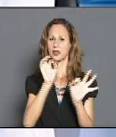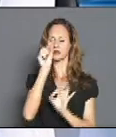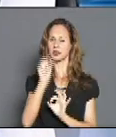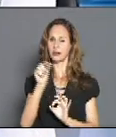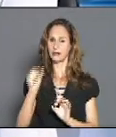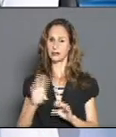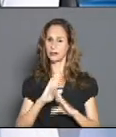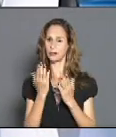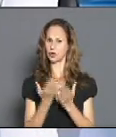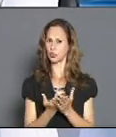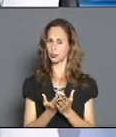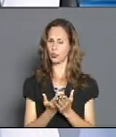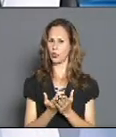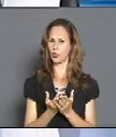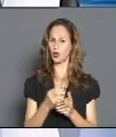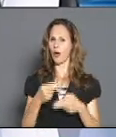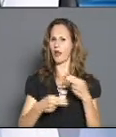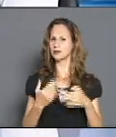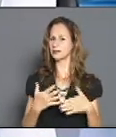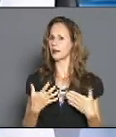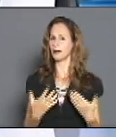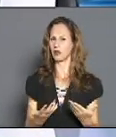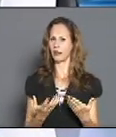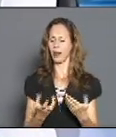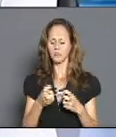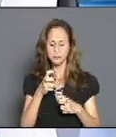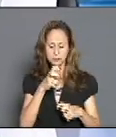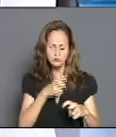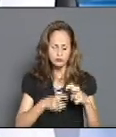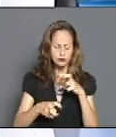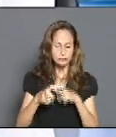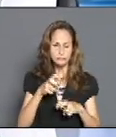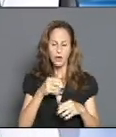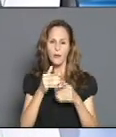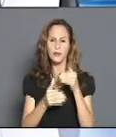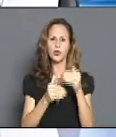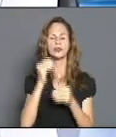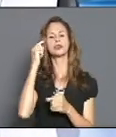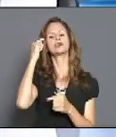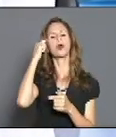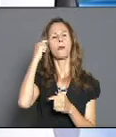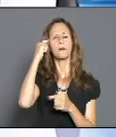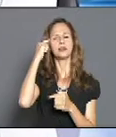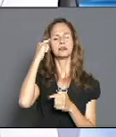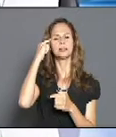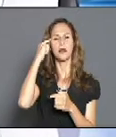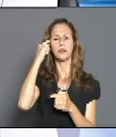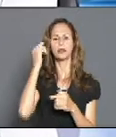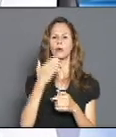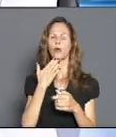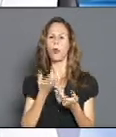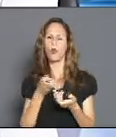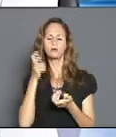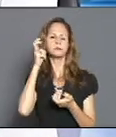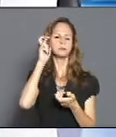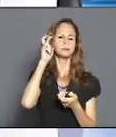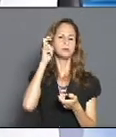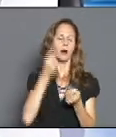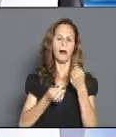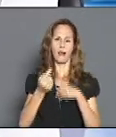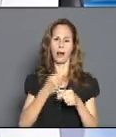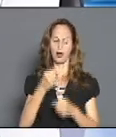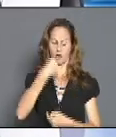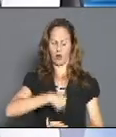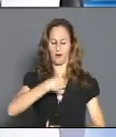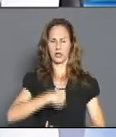especialidad clínica que se encarga de estudiar los procesos del pensamiento y de los trastornos mentales y del comportamiento en los